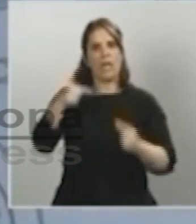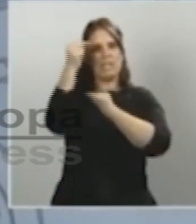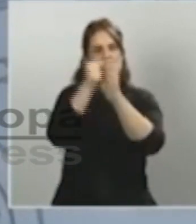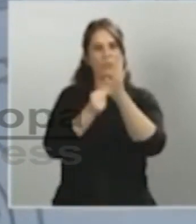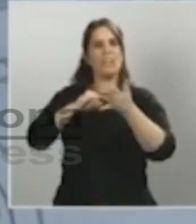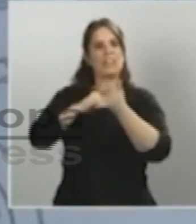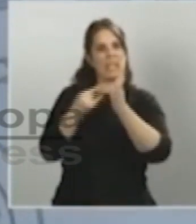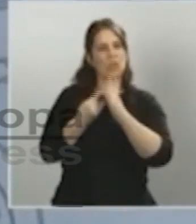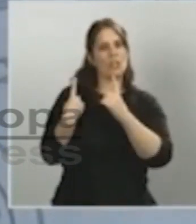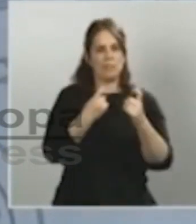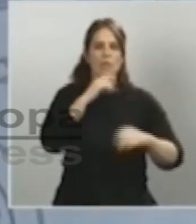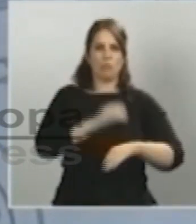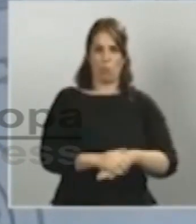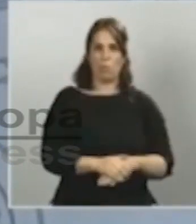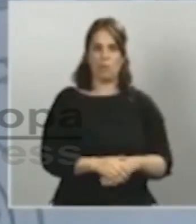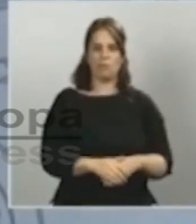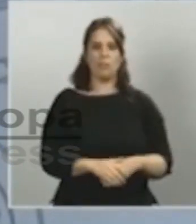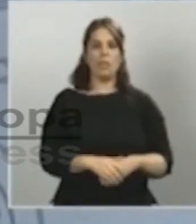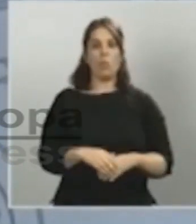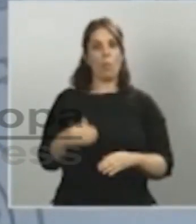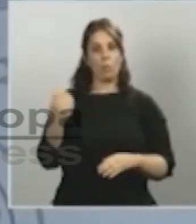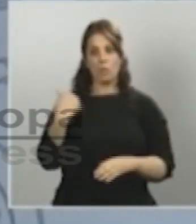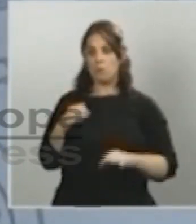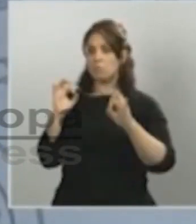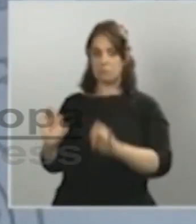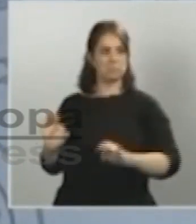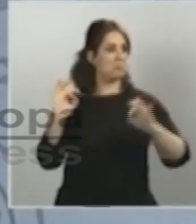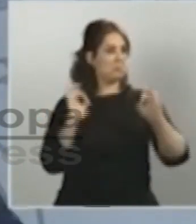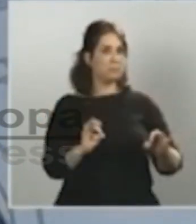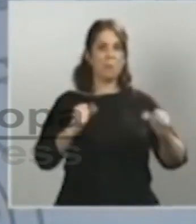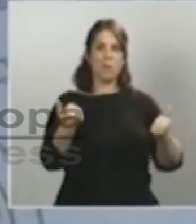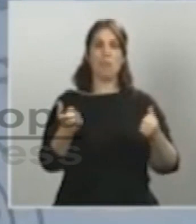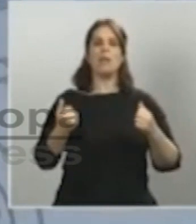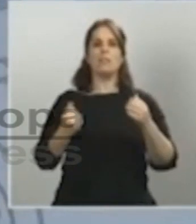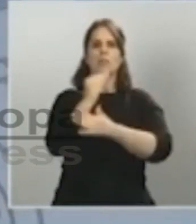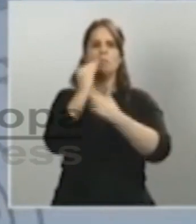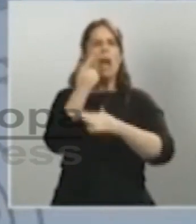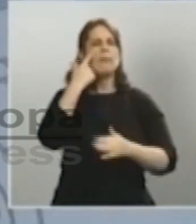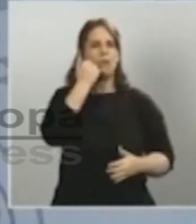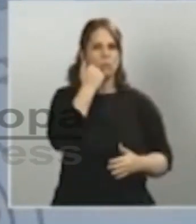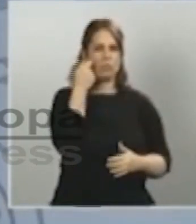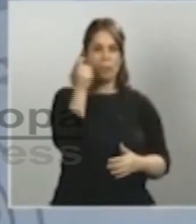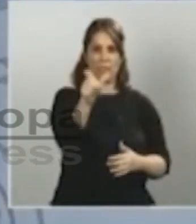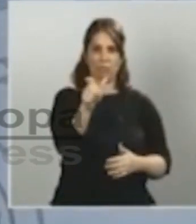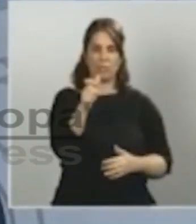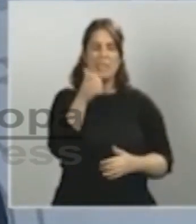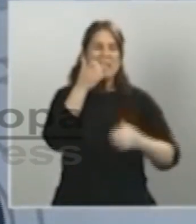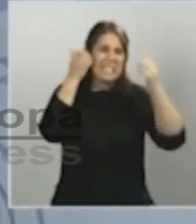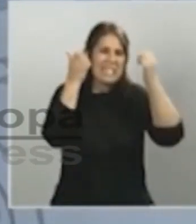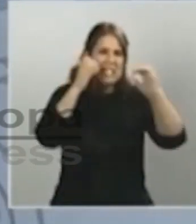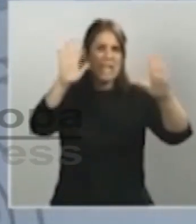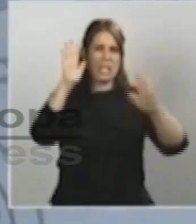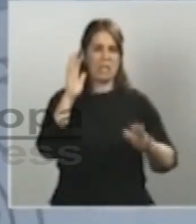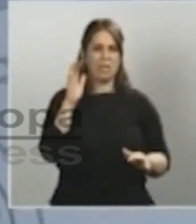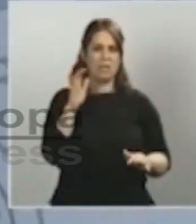e, cando se active o mercado veremos se se producen abusos de precios se se producen abusos de precios en esta mascarilla higiénica o gobierno tomará